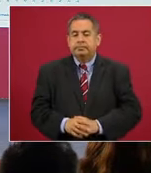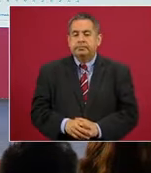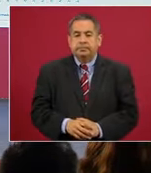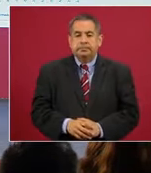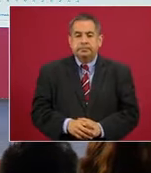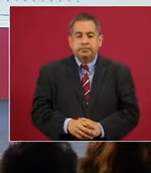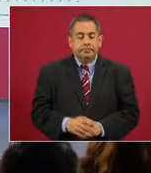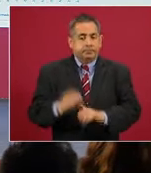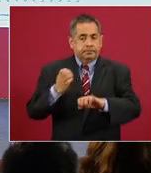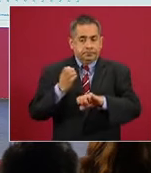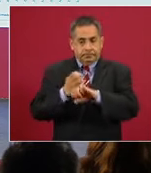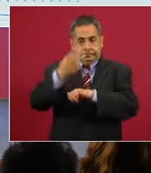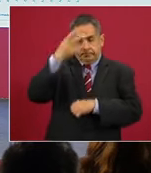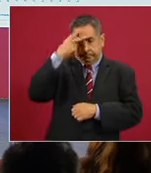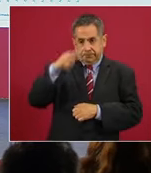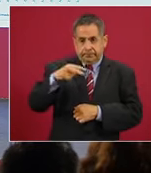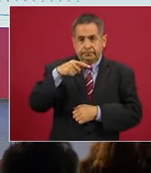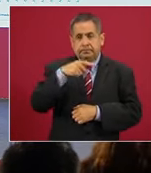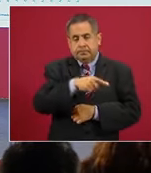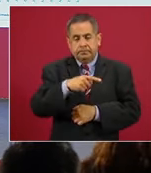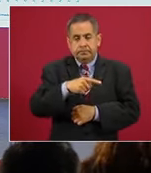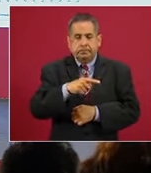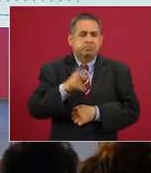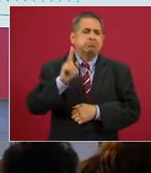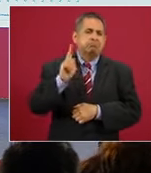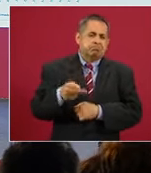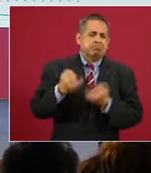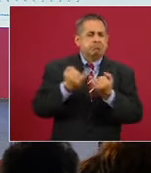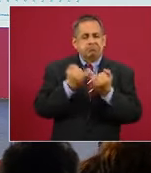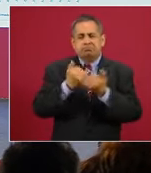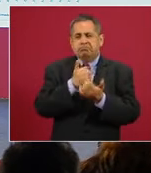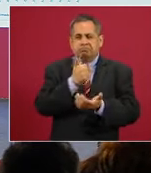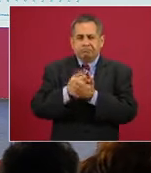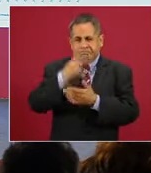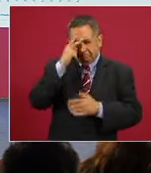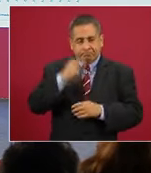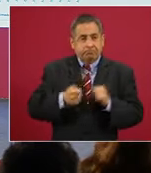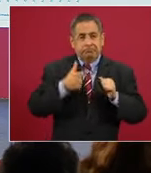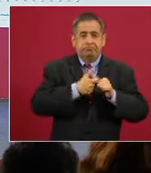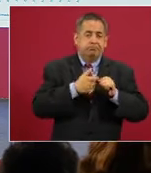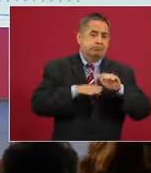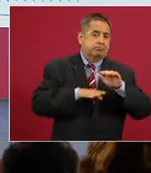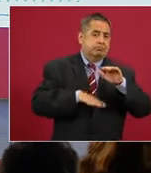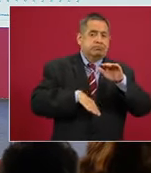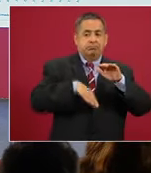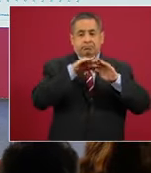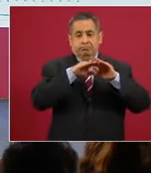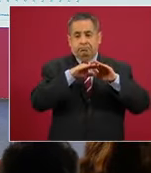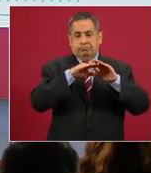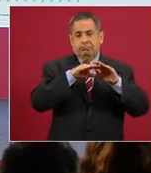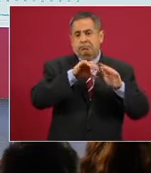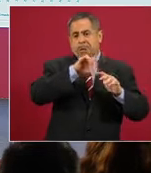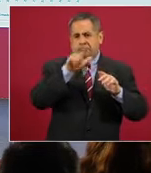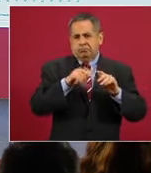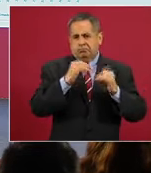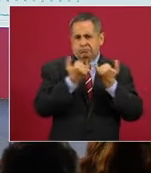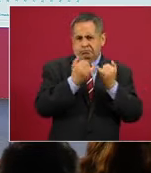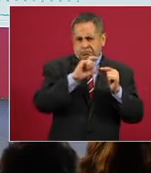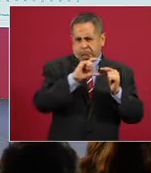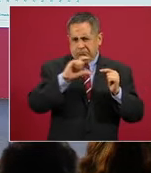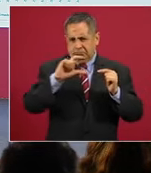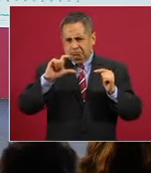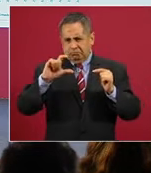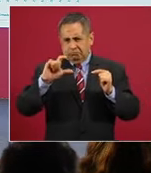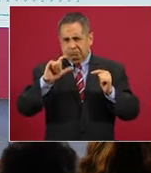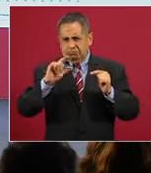En el Estado de México es un patrón que inicialmente fue semejante al de la Ciudad de México, una curva de ascenso que después tuvo un periodo de meseta, pero ya tiene